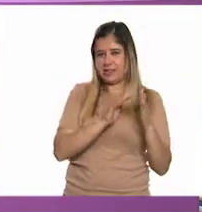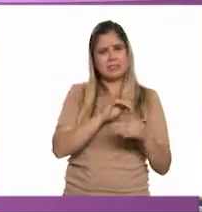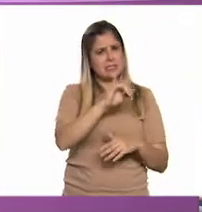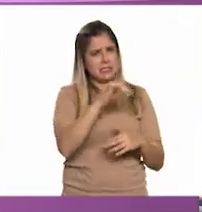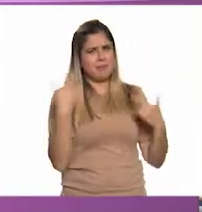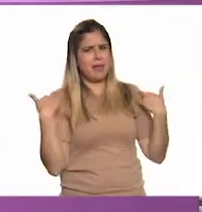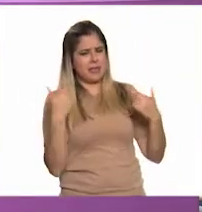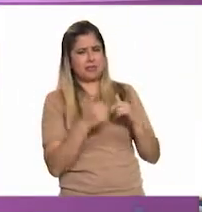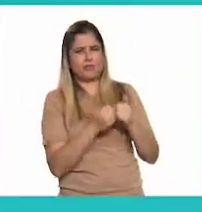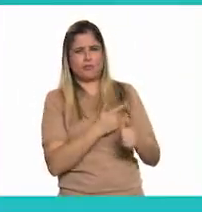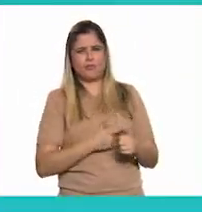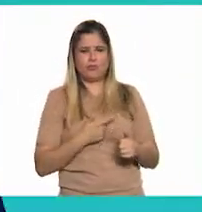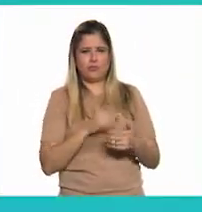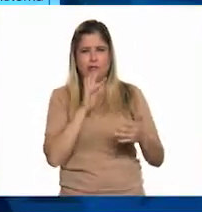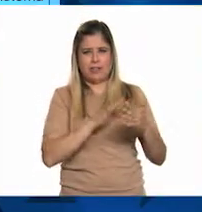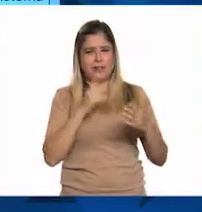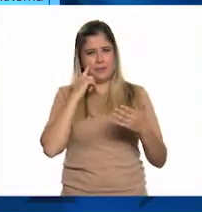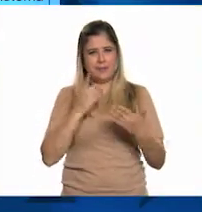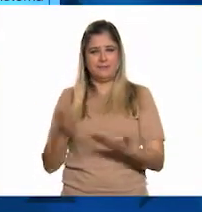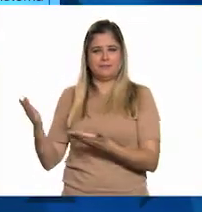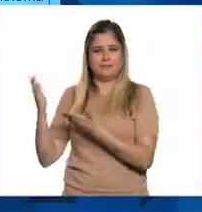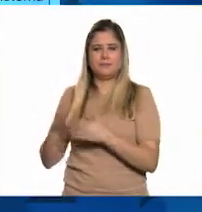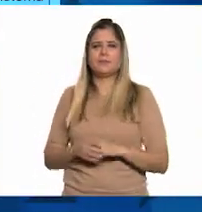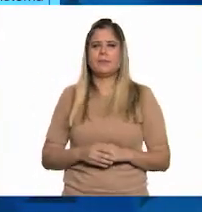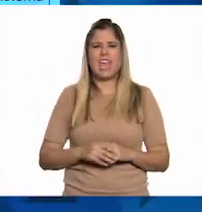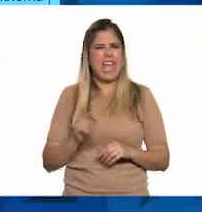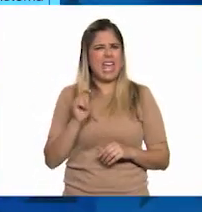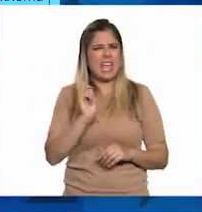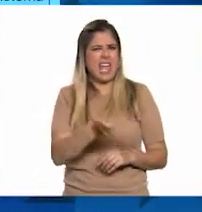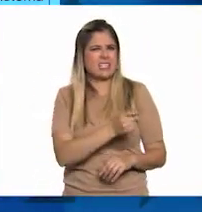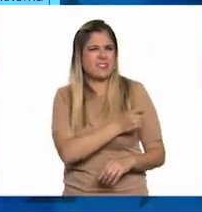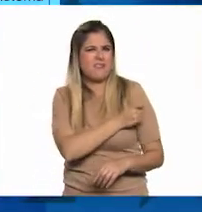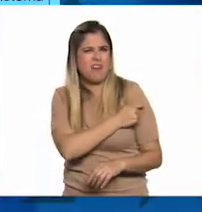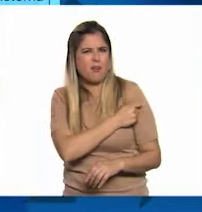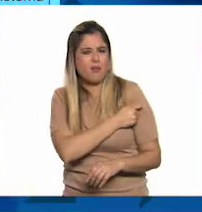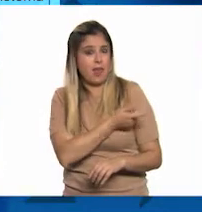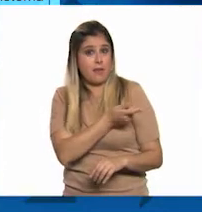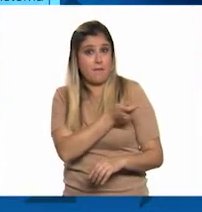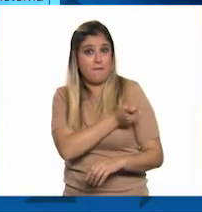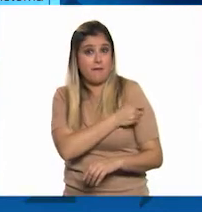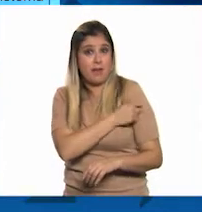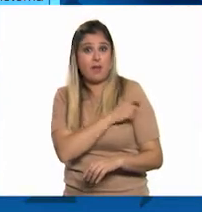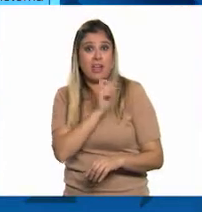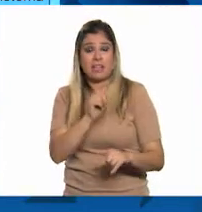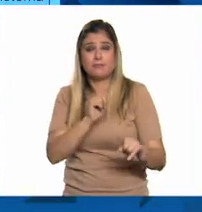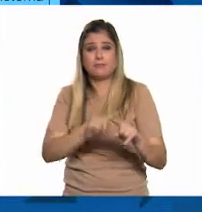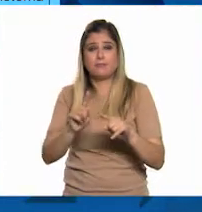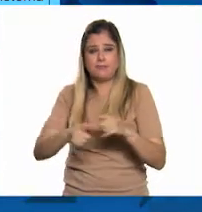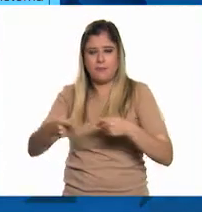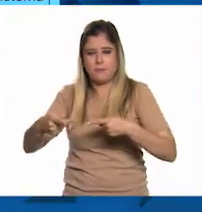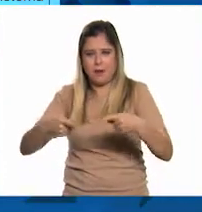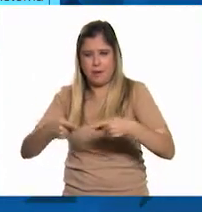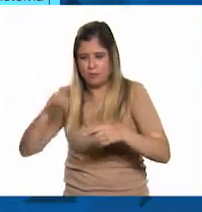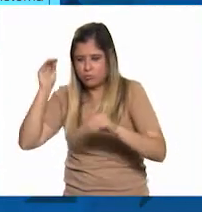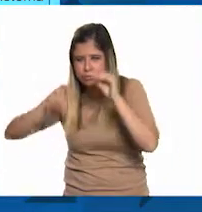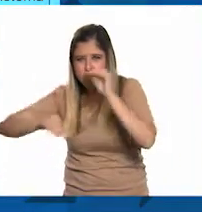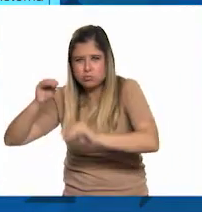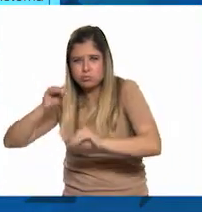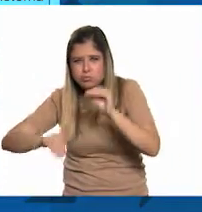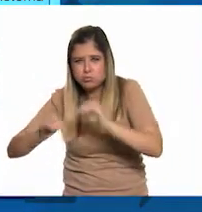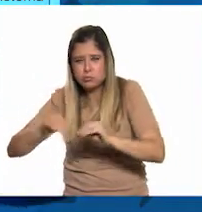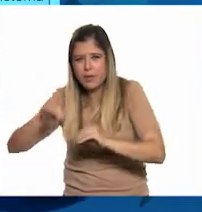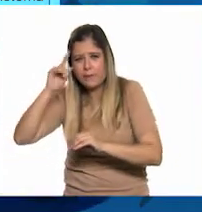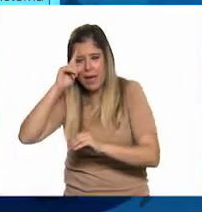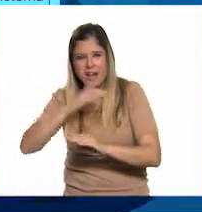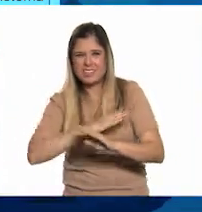maestro, con mucho gusto. Dice, ¿qué es una vacuna? Se entiende por vacuna cualquier preparación destinada a generar inmunidad